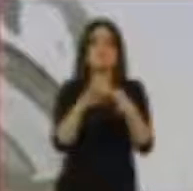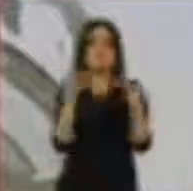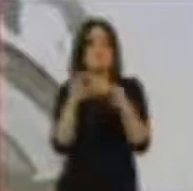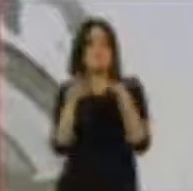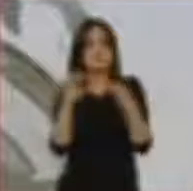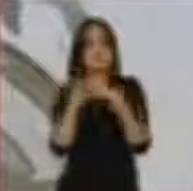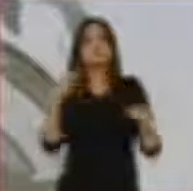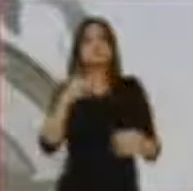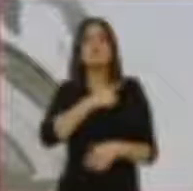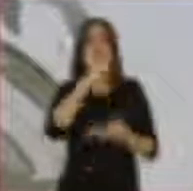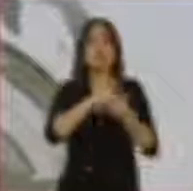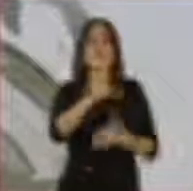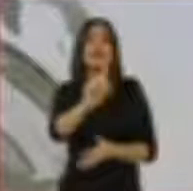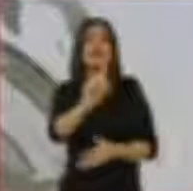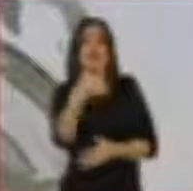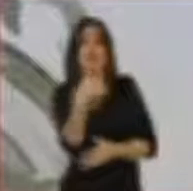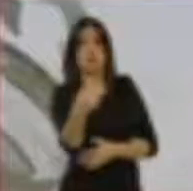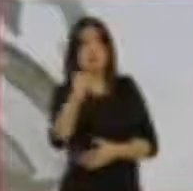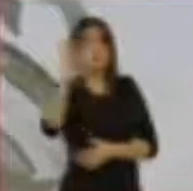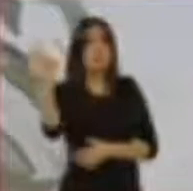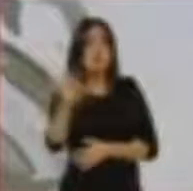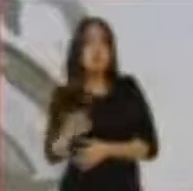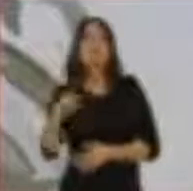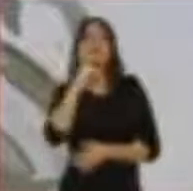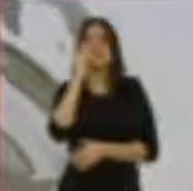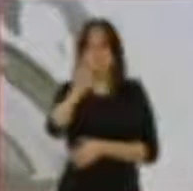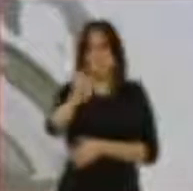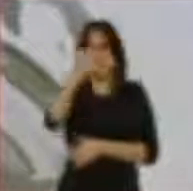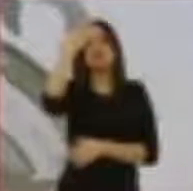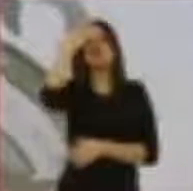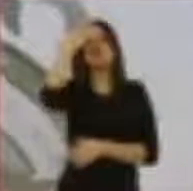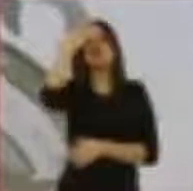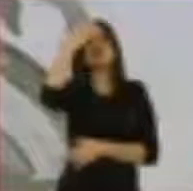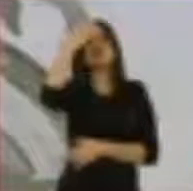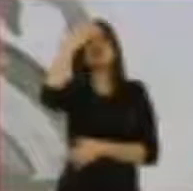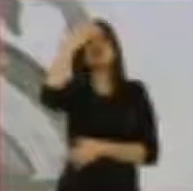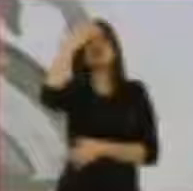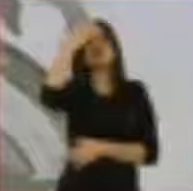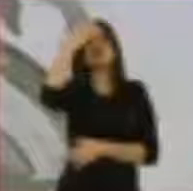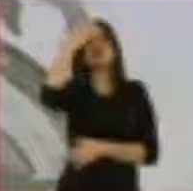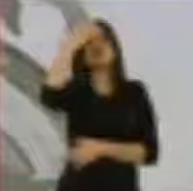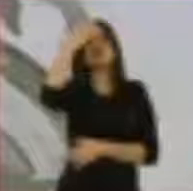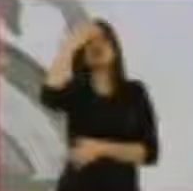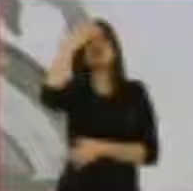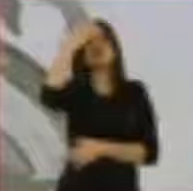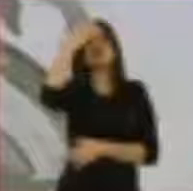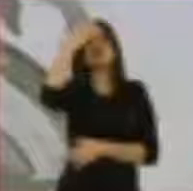pues solo treinta y uno por ciento dijo que sí conocía ¿No? ¿No?